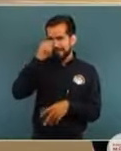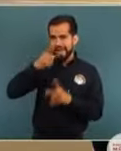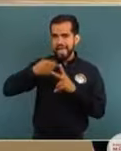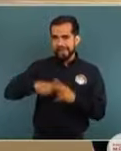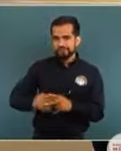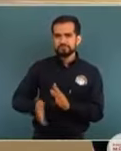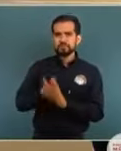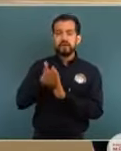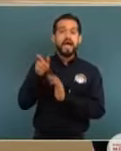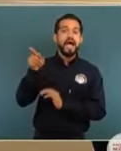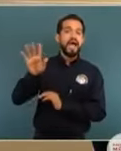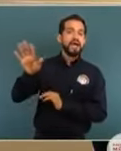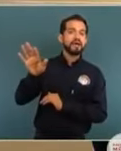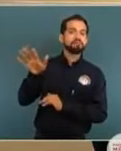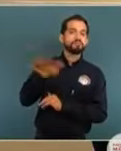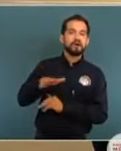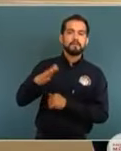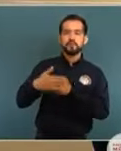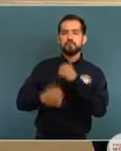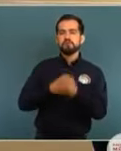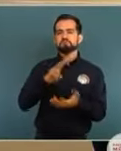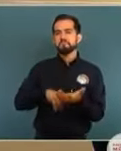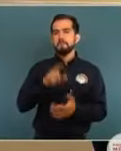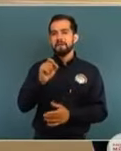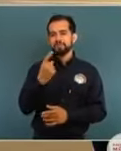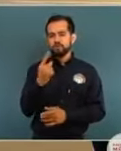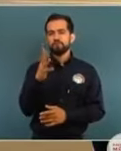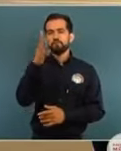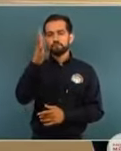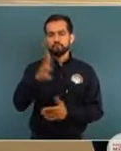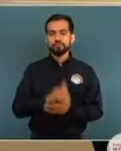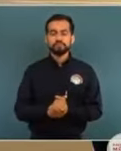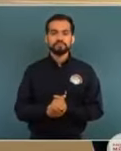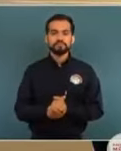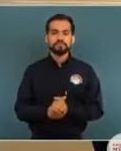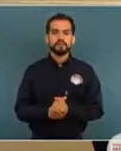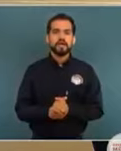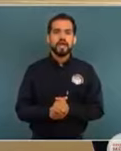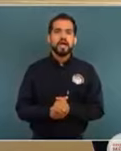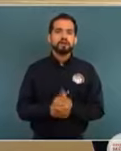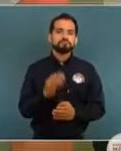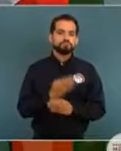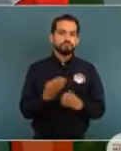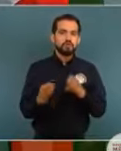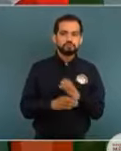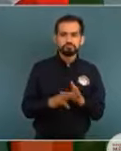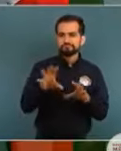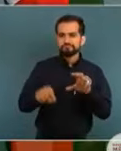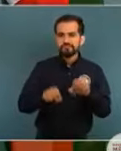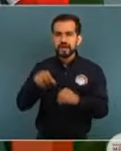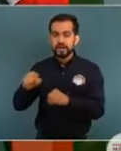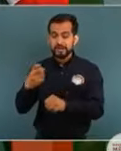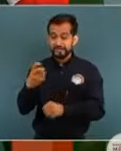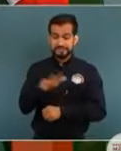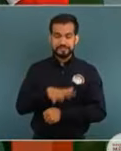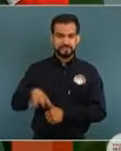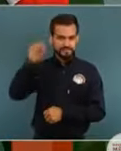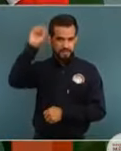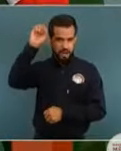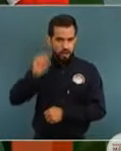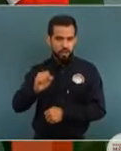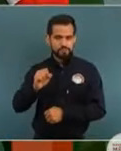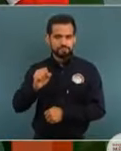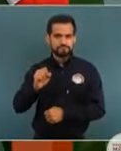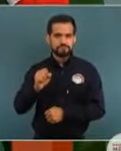iniciar la construcción en el 2021. En cuanto a aseguramientos que se han realizado en el Estado,